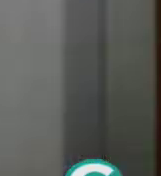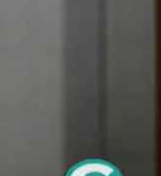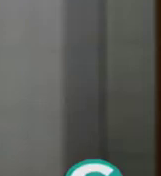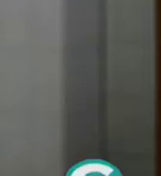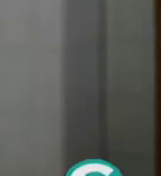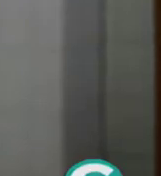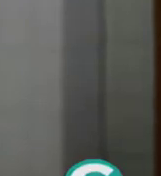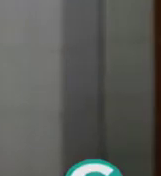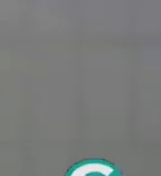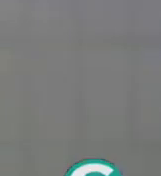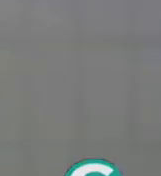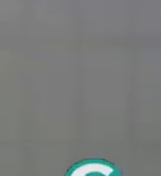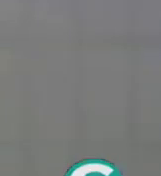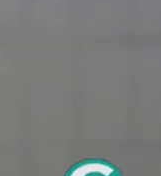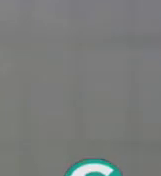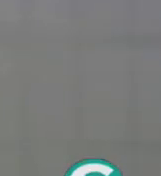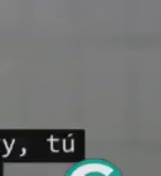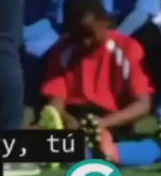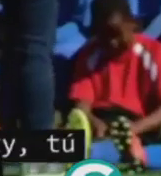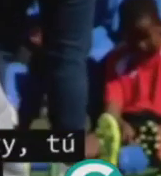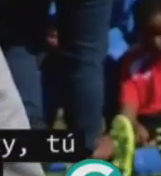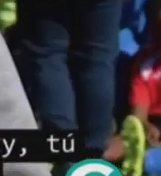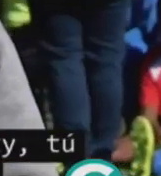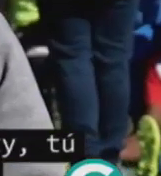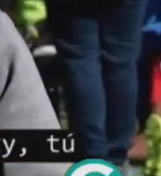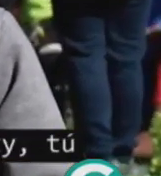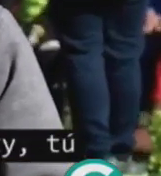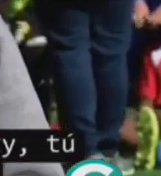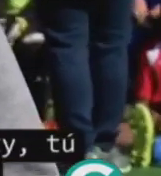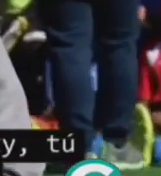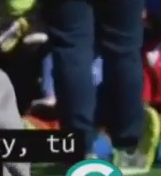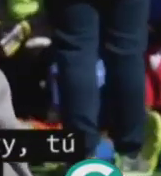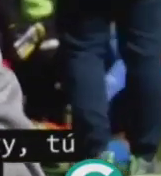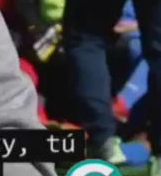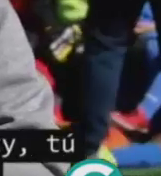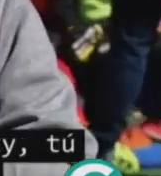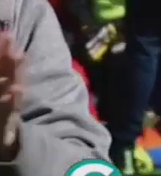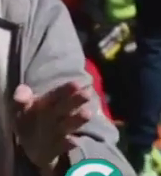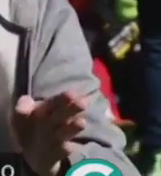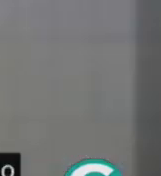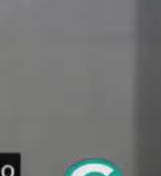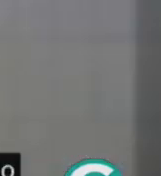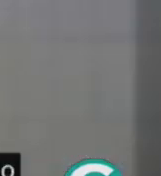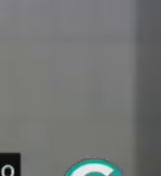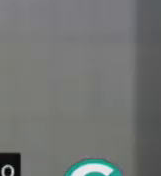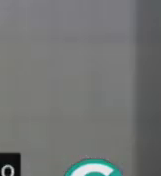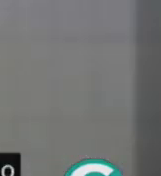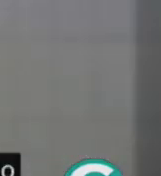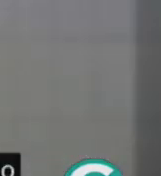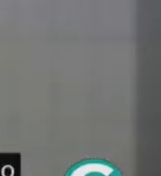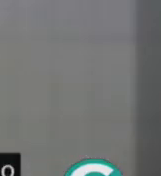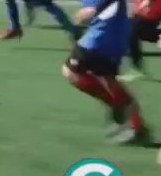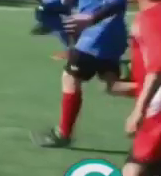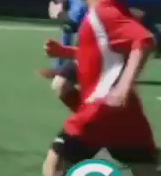encanta venir a verme jugar y siempre me da consejo. Panenka, recuerda que si hay un penalti, tú lo tienes que tirar a lo Panenka o la zurda. Pero a veces se